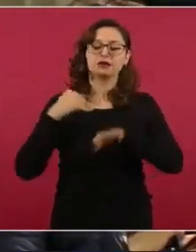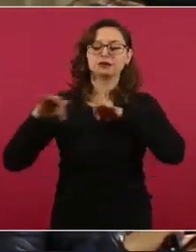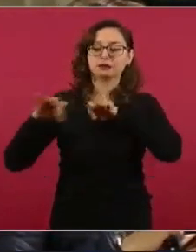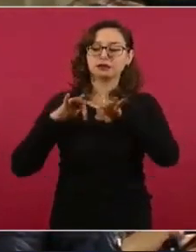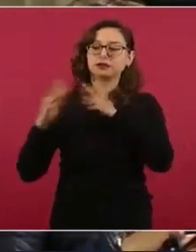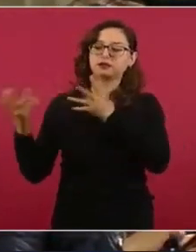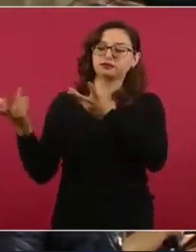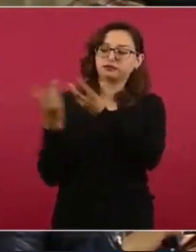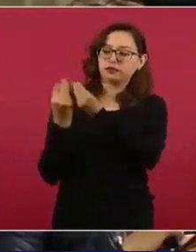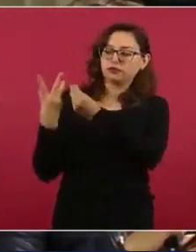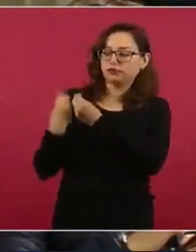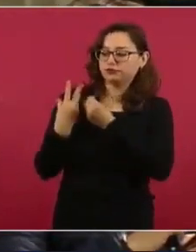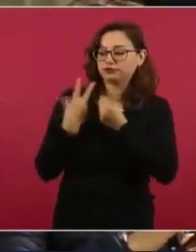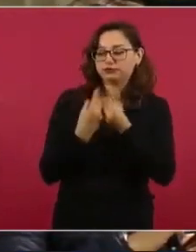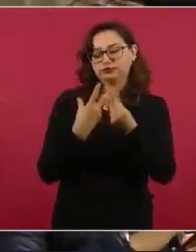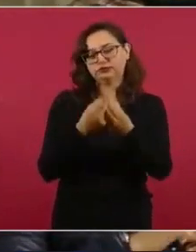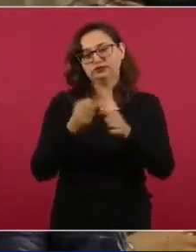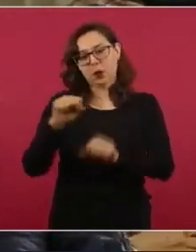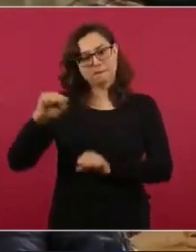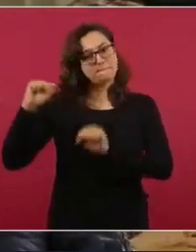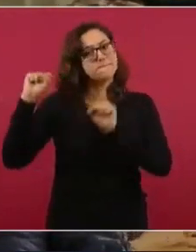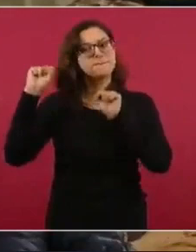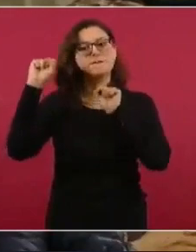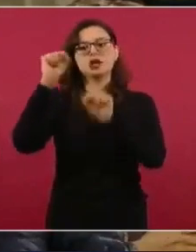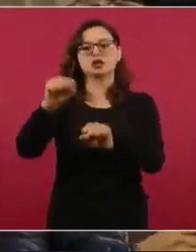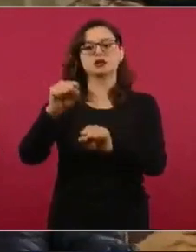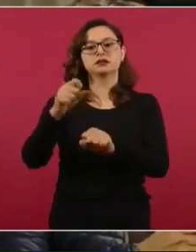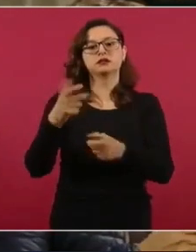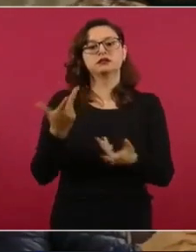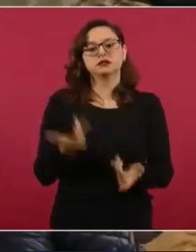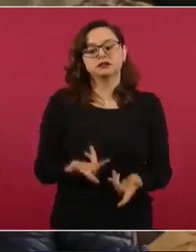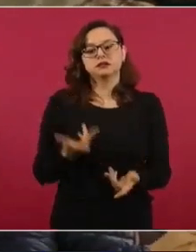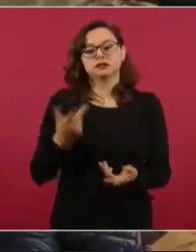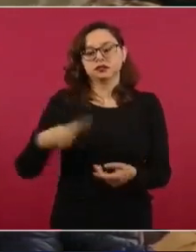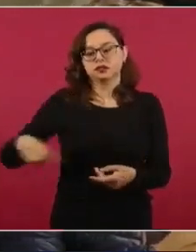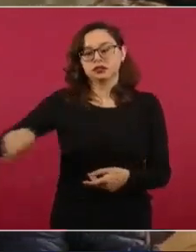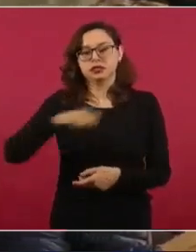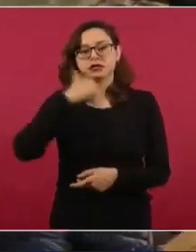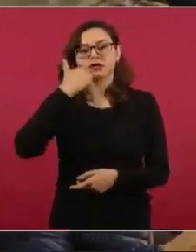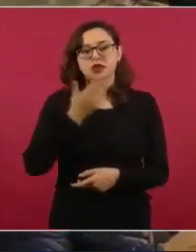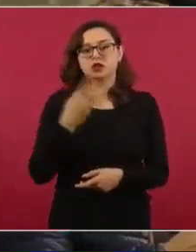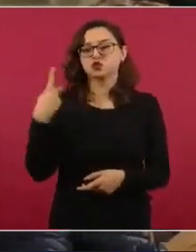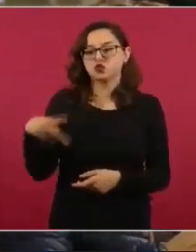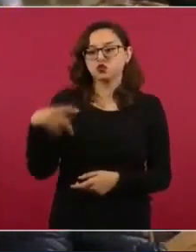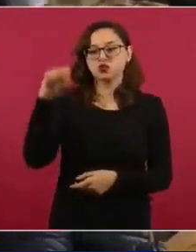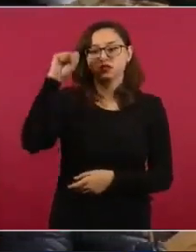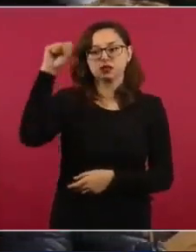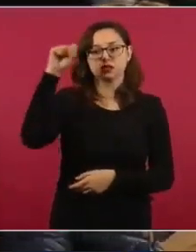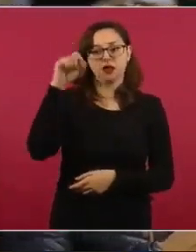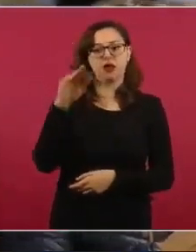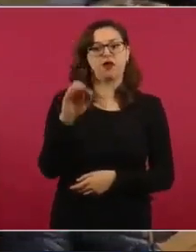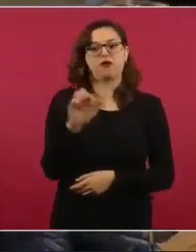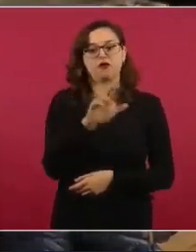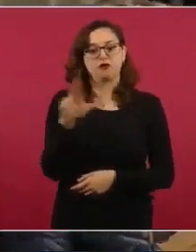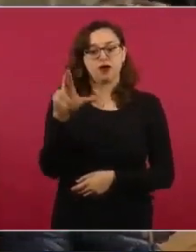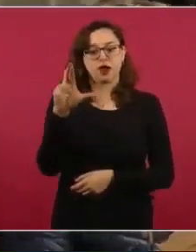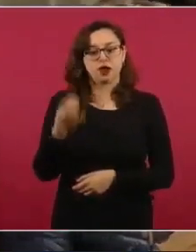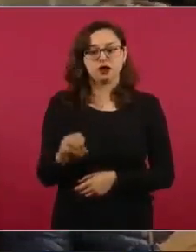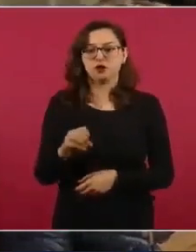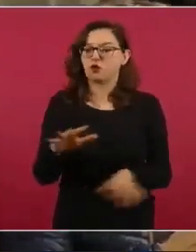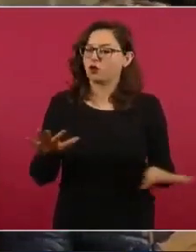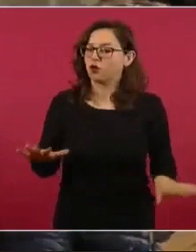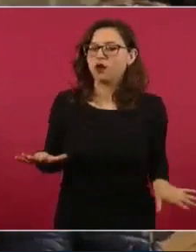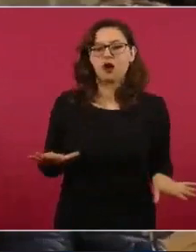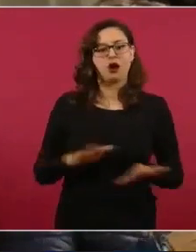ferrocarrileras y el Frente Ferrocarrilero de Reconstrucción Sindical Ferro, exigiendo un cambio total